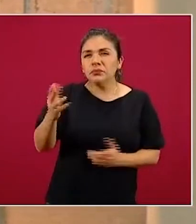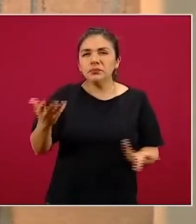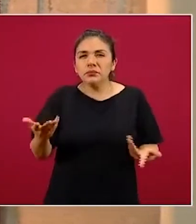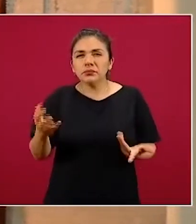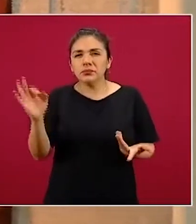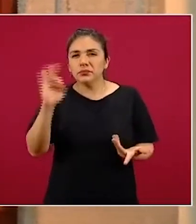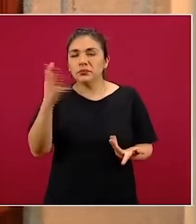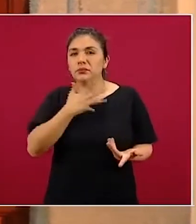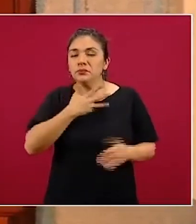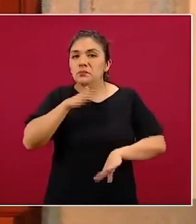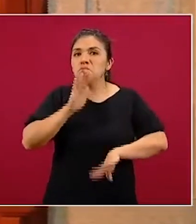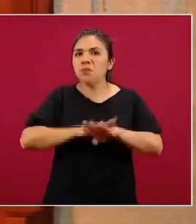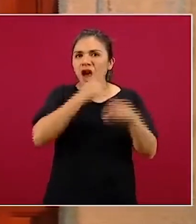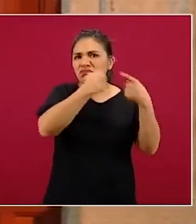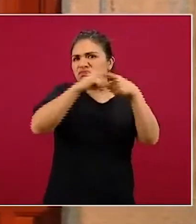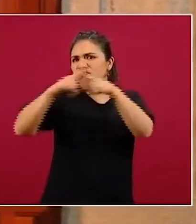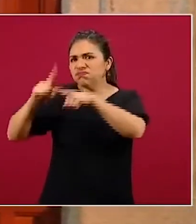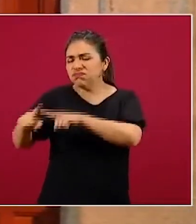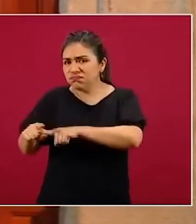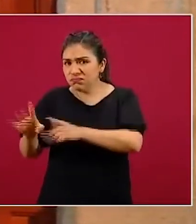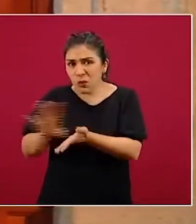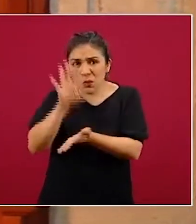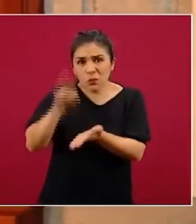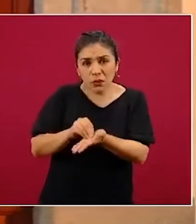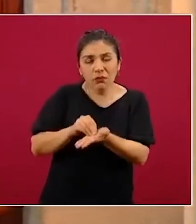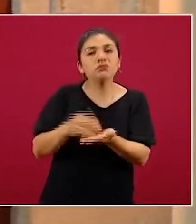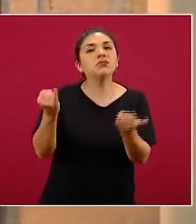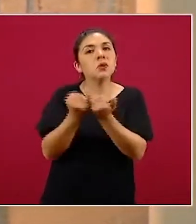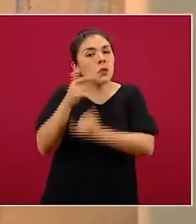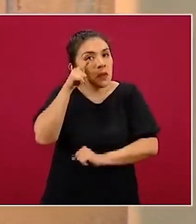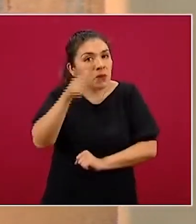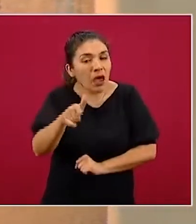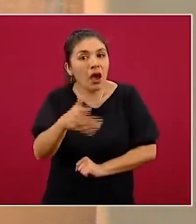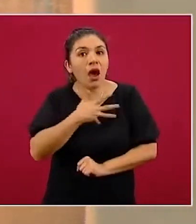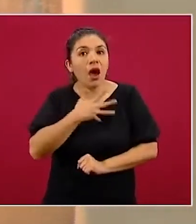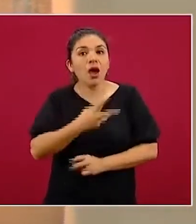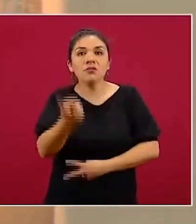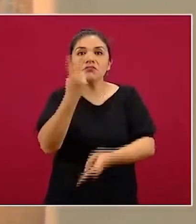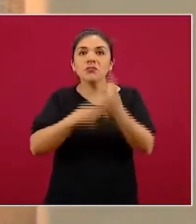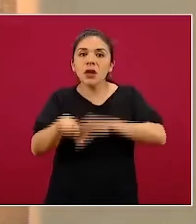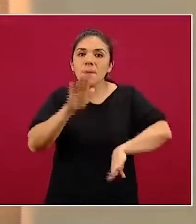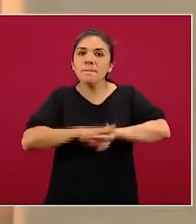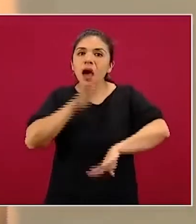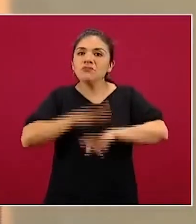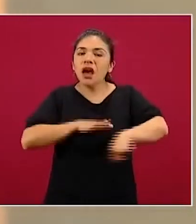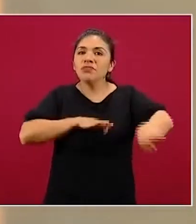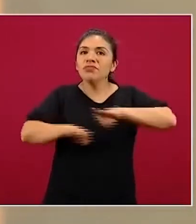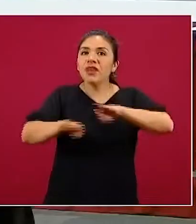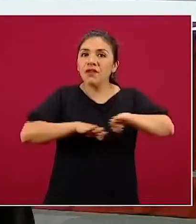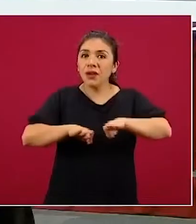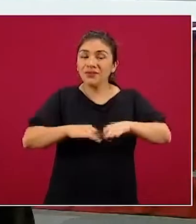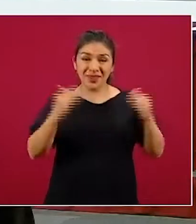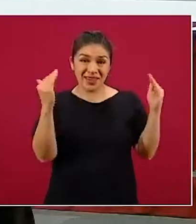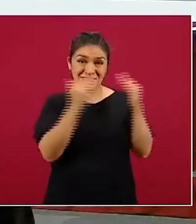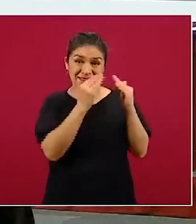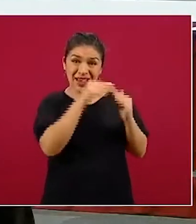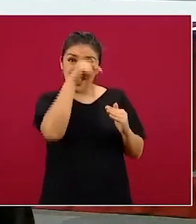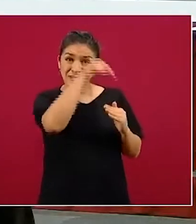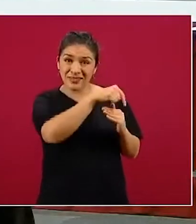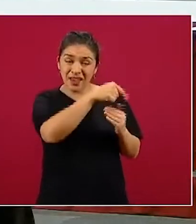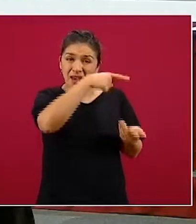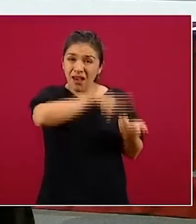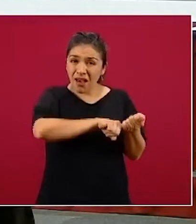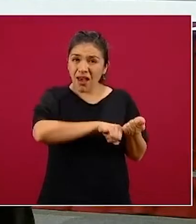en donde hay mayor diversidad, también hemos visto que la productividad aumenta. La tasa del valor agregado